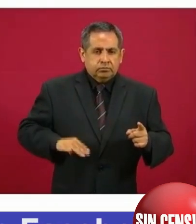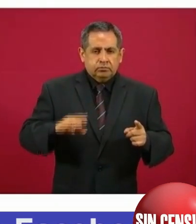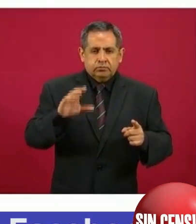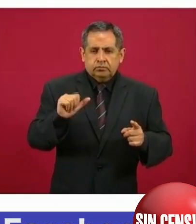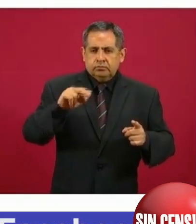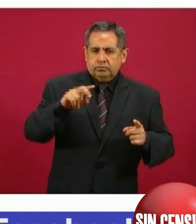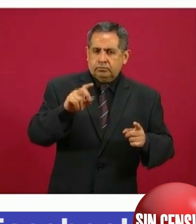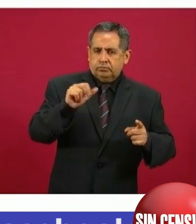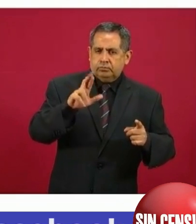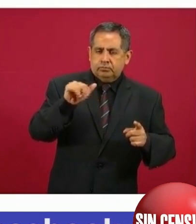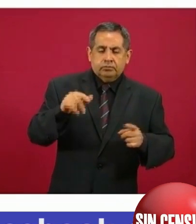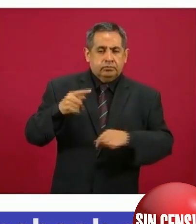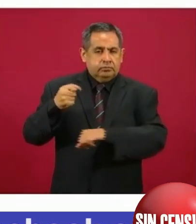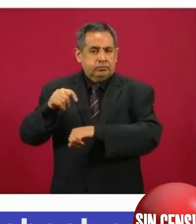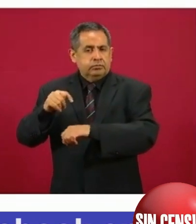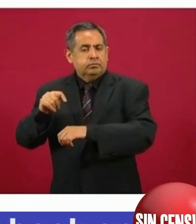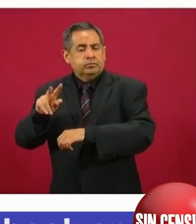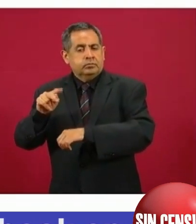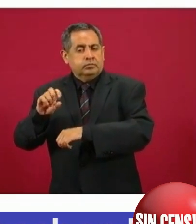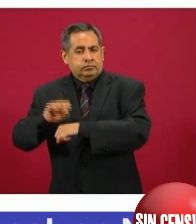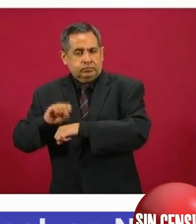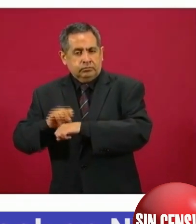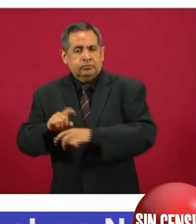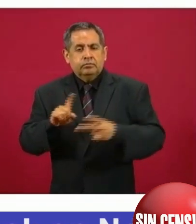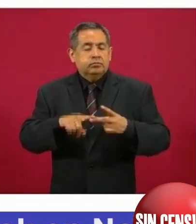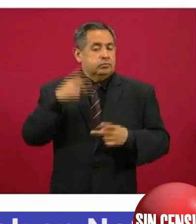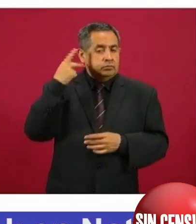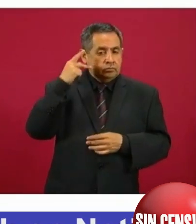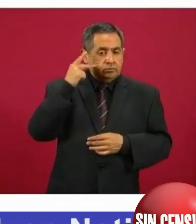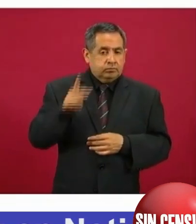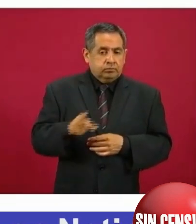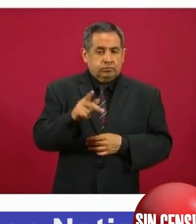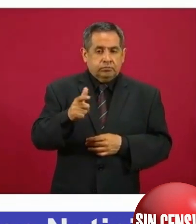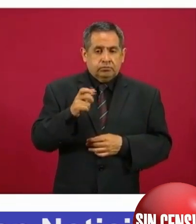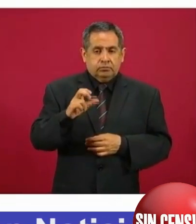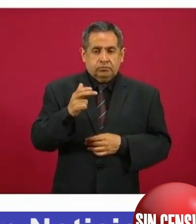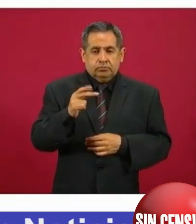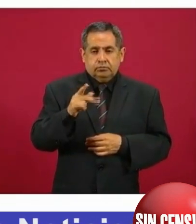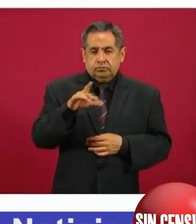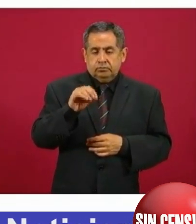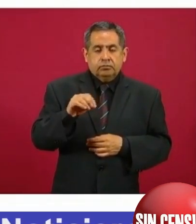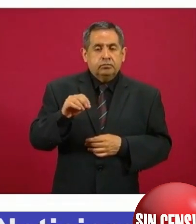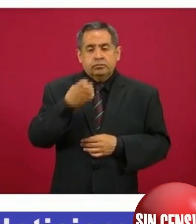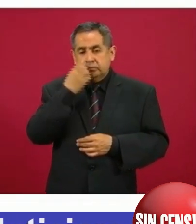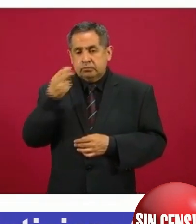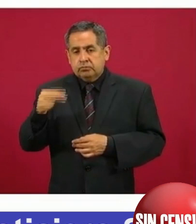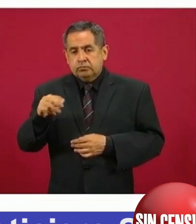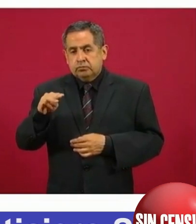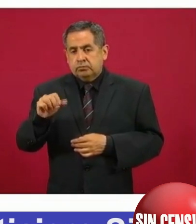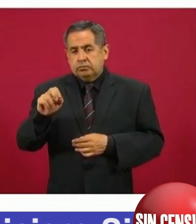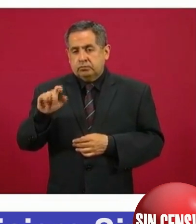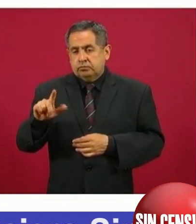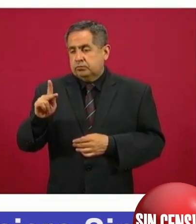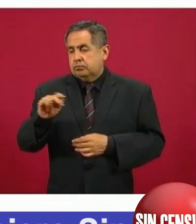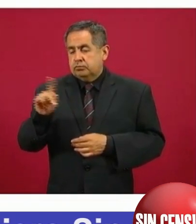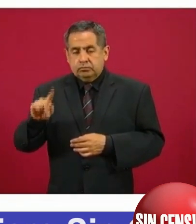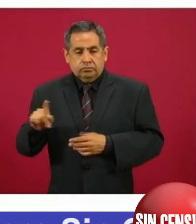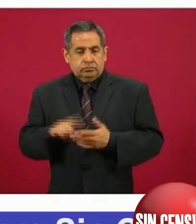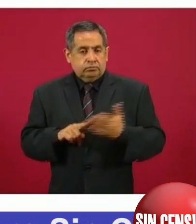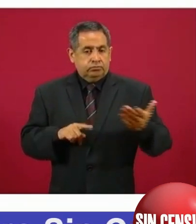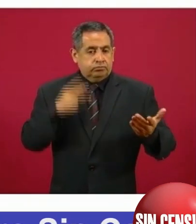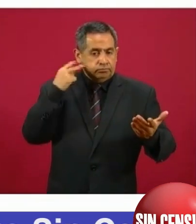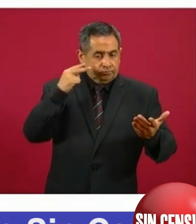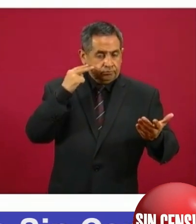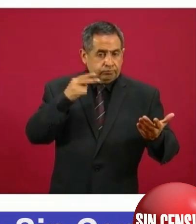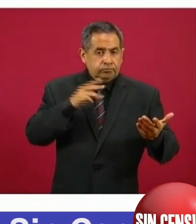telesecundaria. En Puebla, Xochipulco, Manuel Pozos, escuela. Veracruz, Los